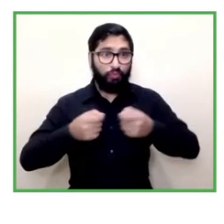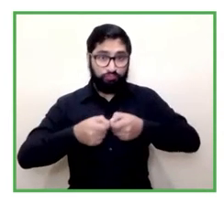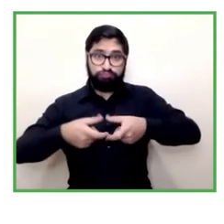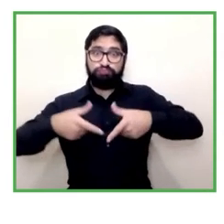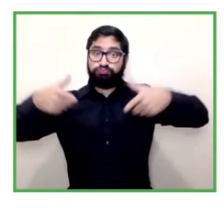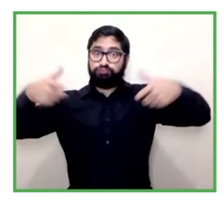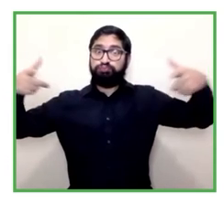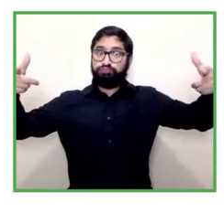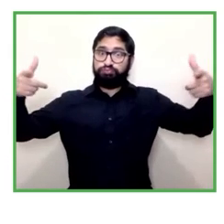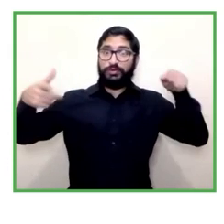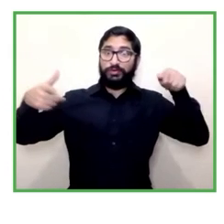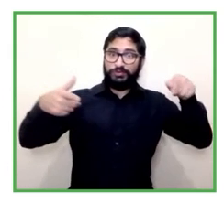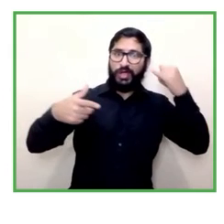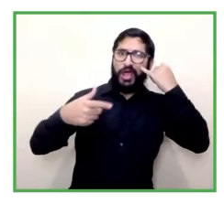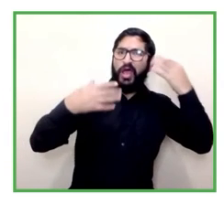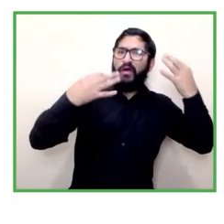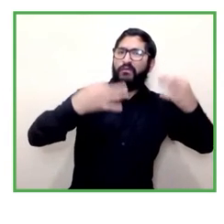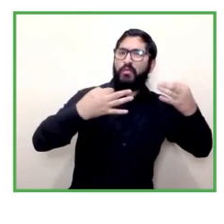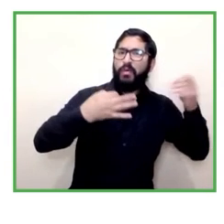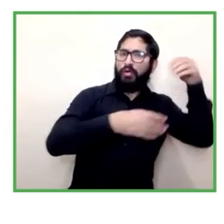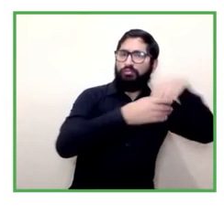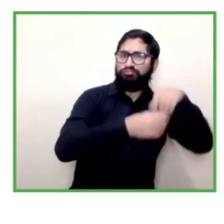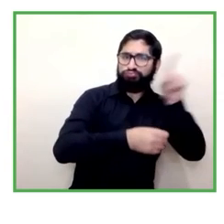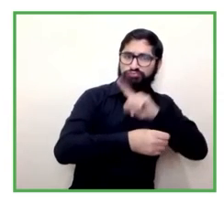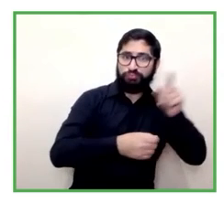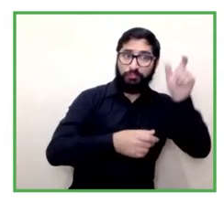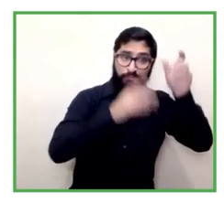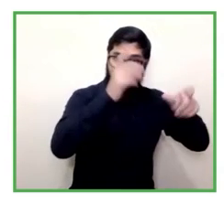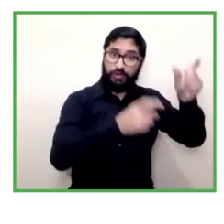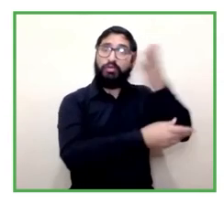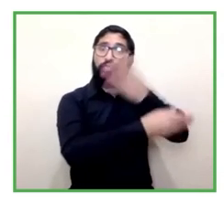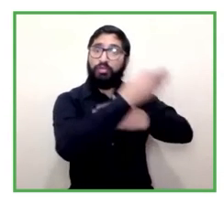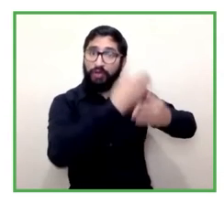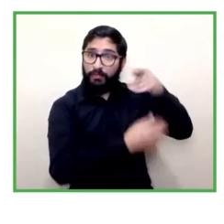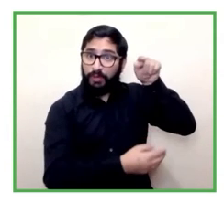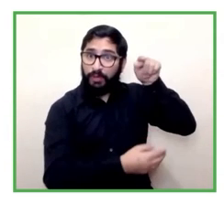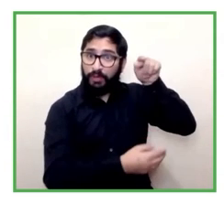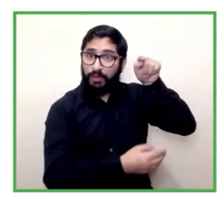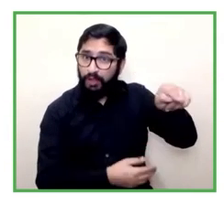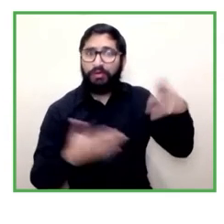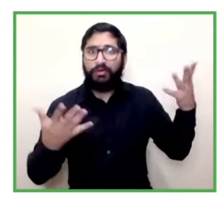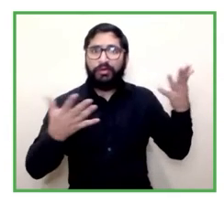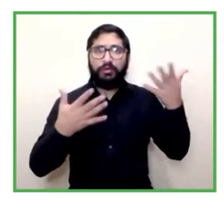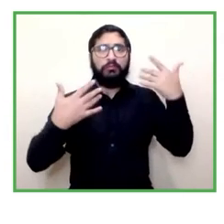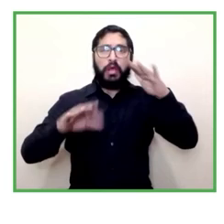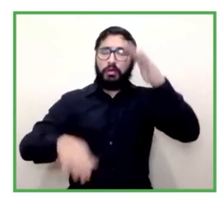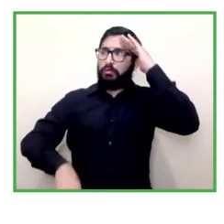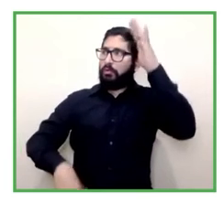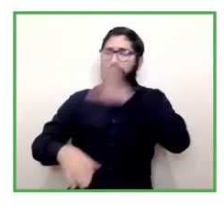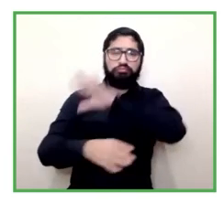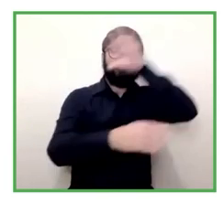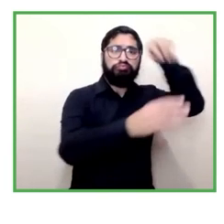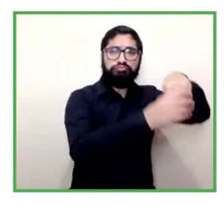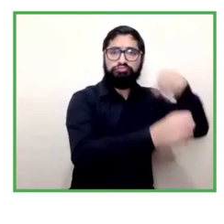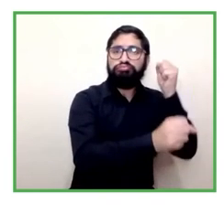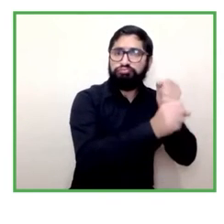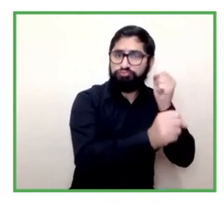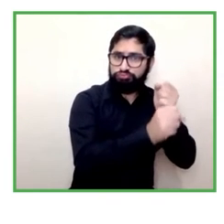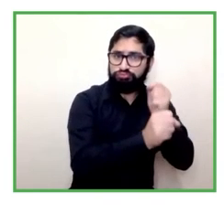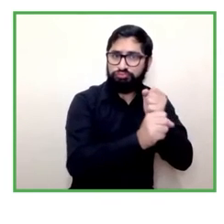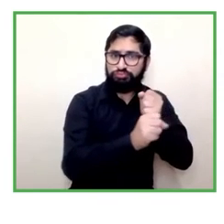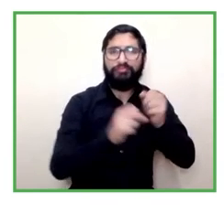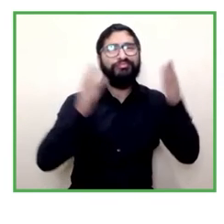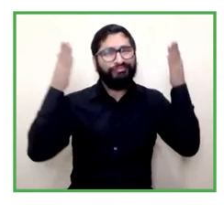a muchas personas con discapacidad hoy día que o han abandonado sus trabajos por producto de la pandemia producto de los tiempos de traslado